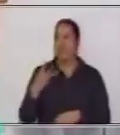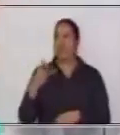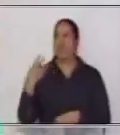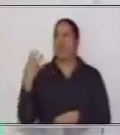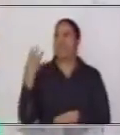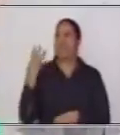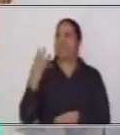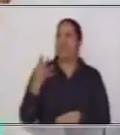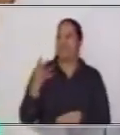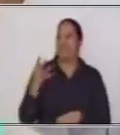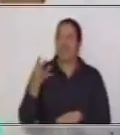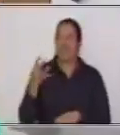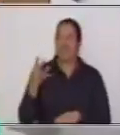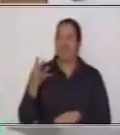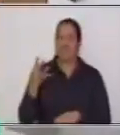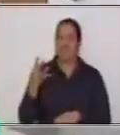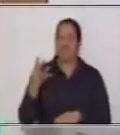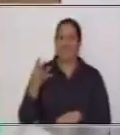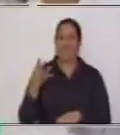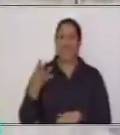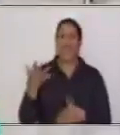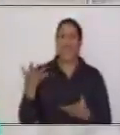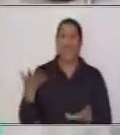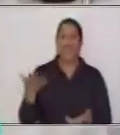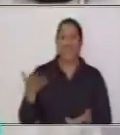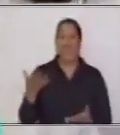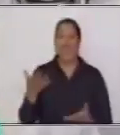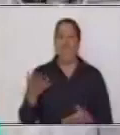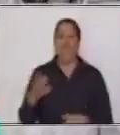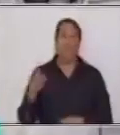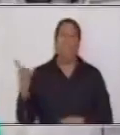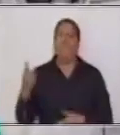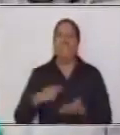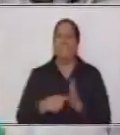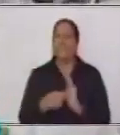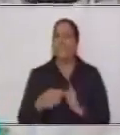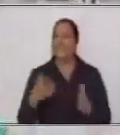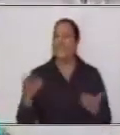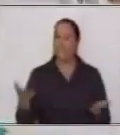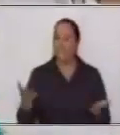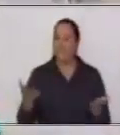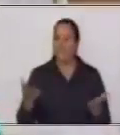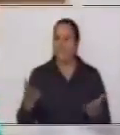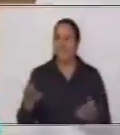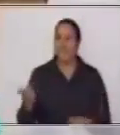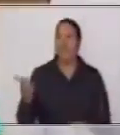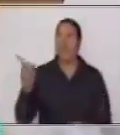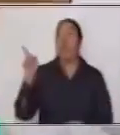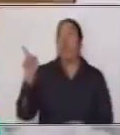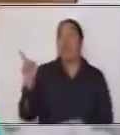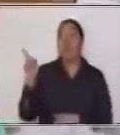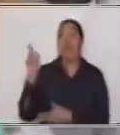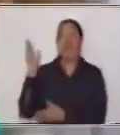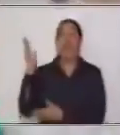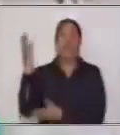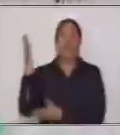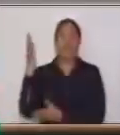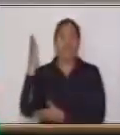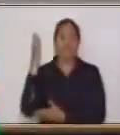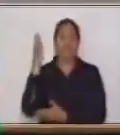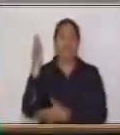tres y cuatro. ¿Qué quiere decir? Que este árbol tenía